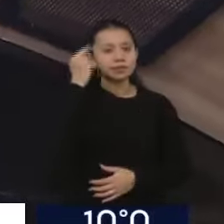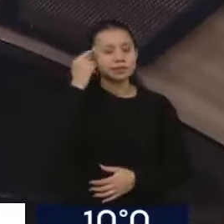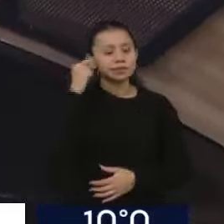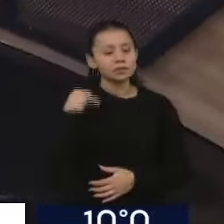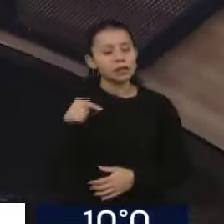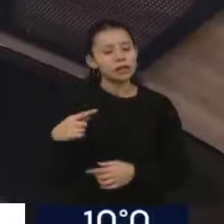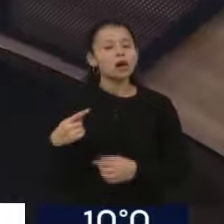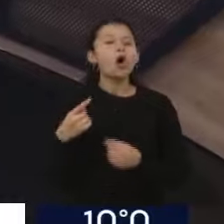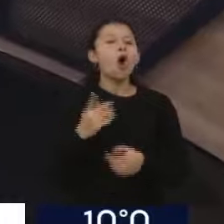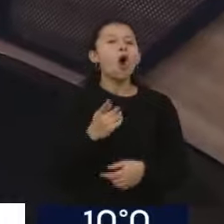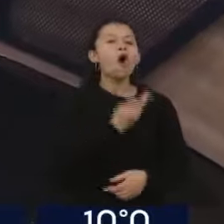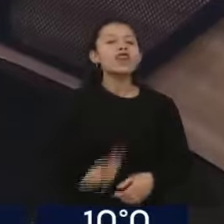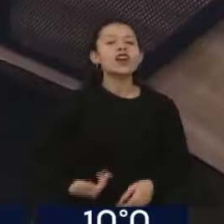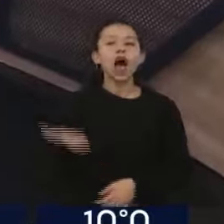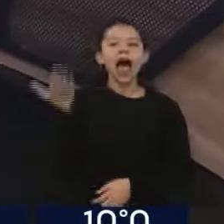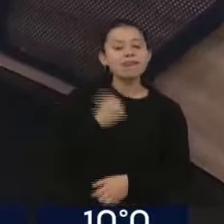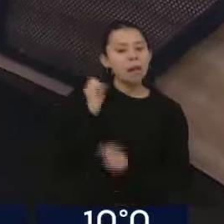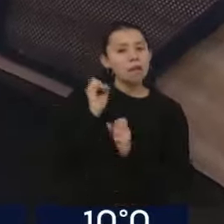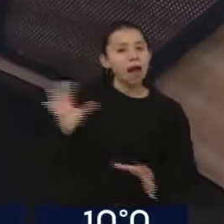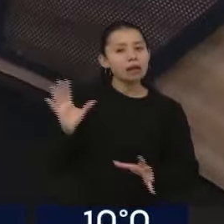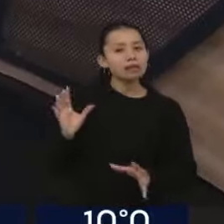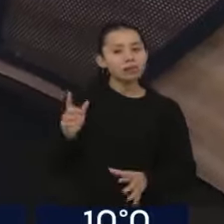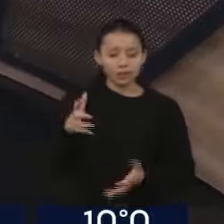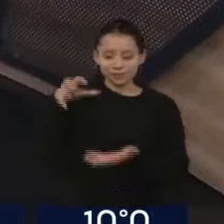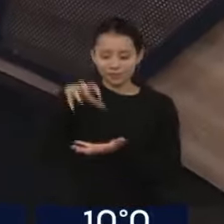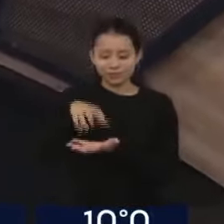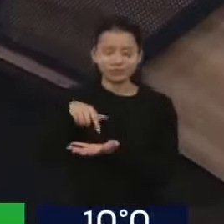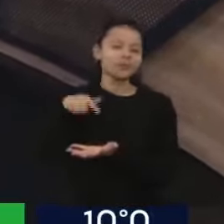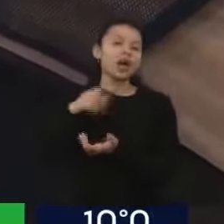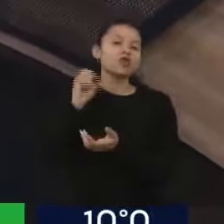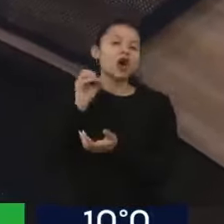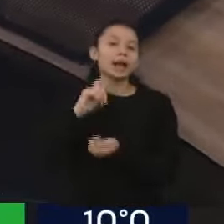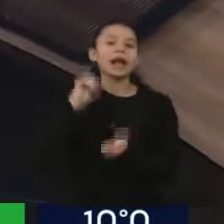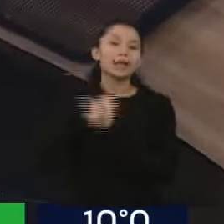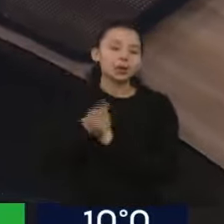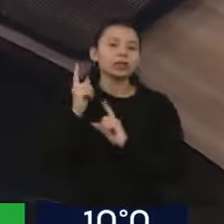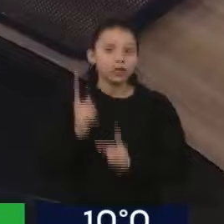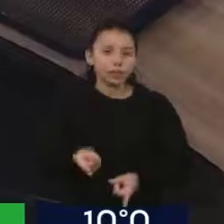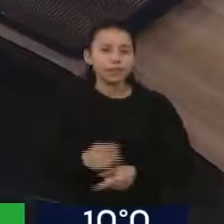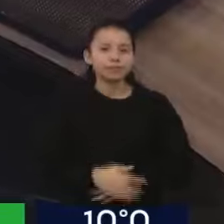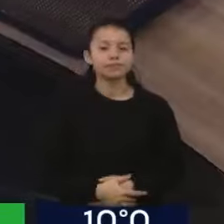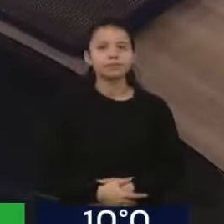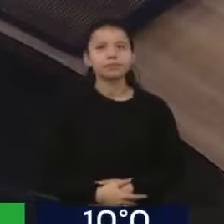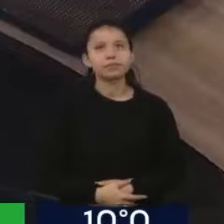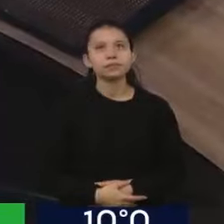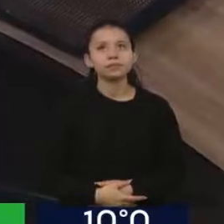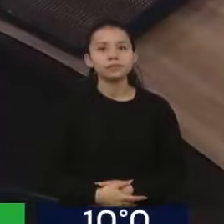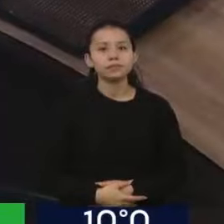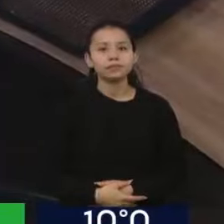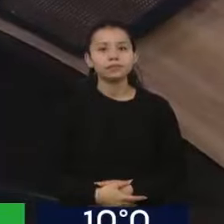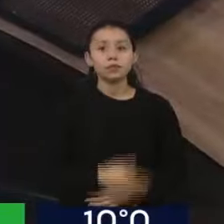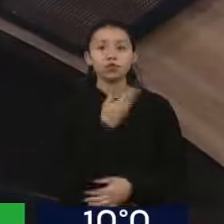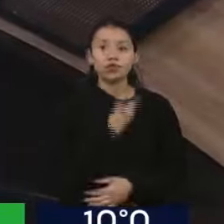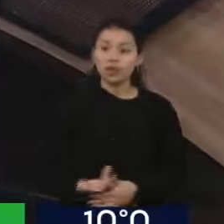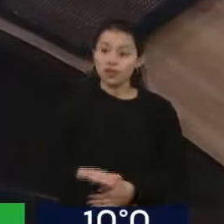del gobierno anterior. Y hasta se le cambió el nombre y se le puso Néstor Kirchner. El gobierno anterior, el de Alberto Fernández,